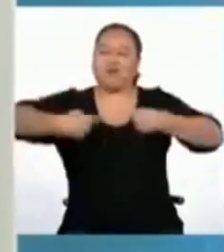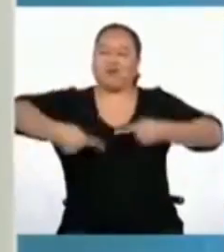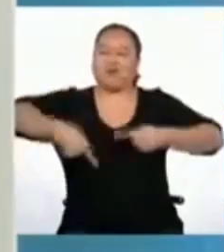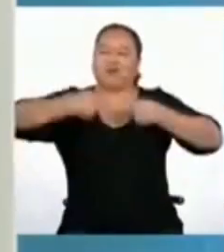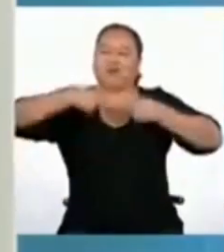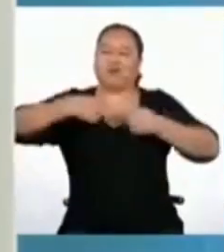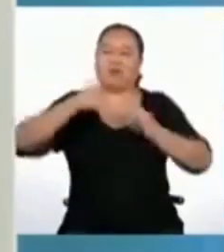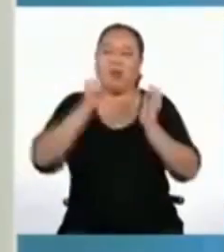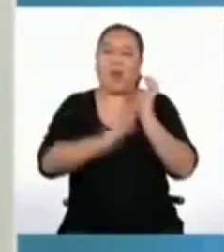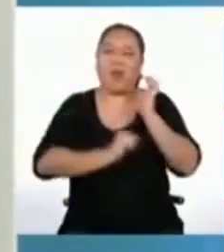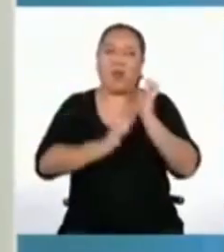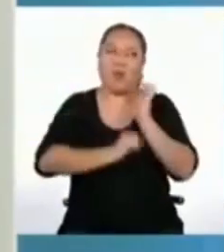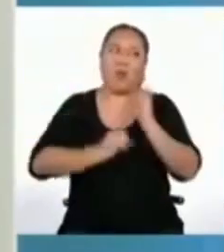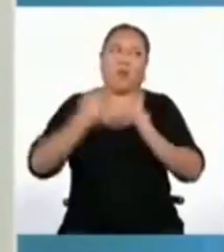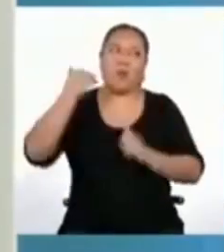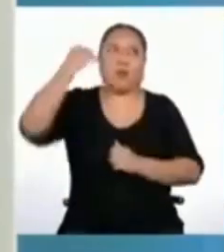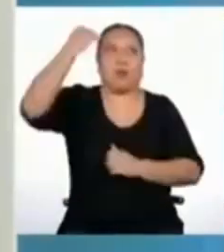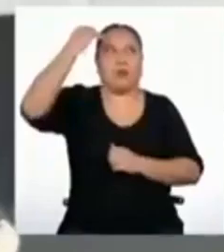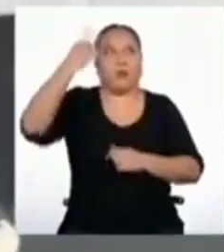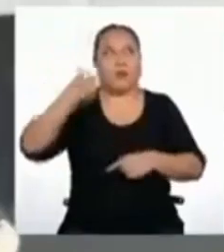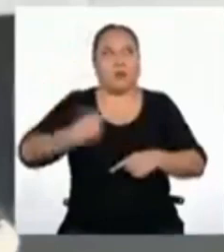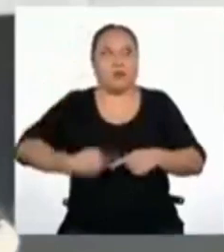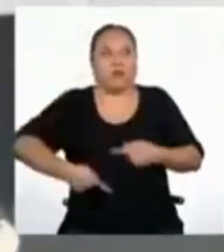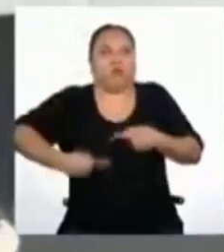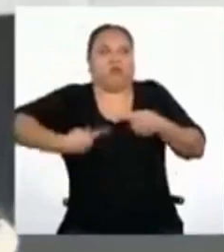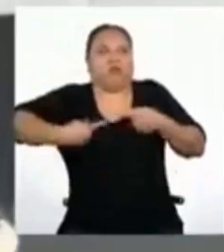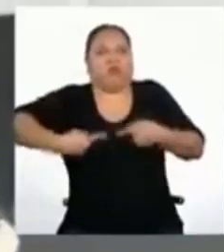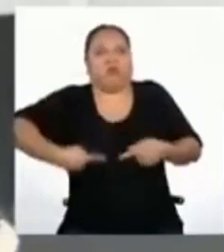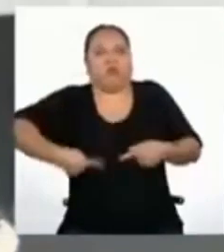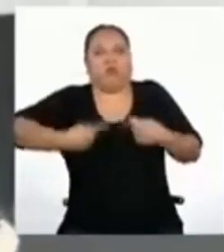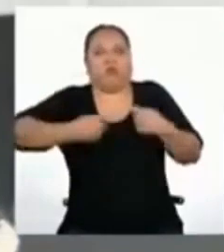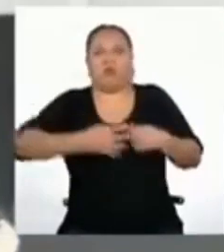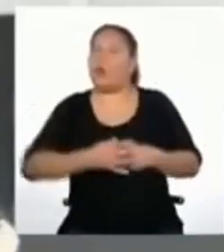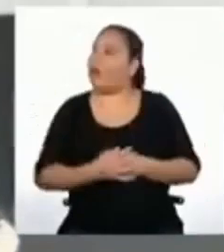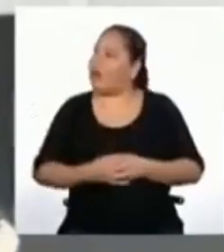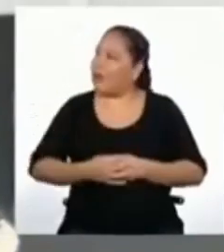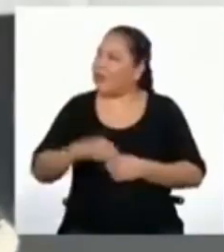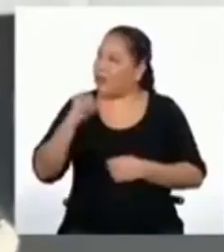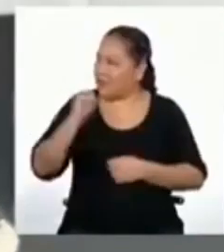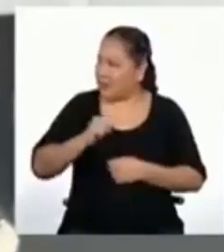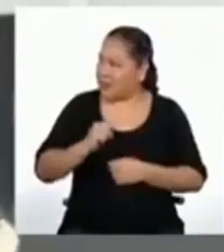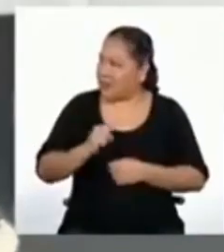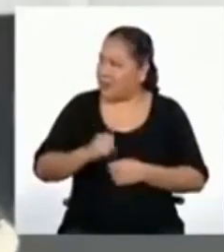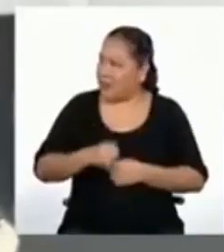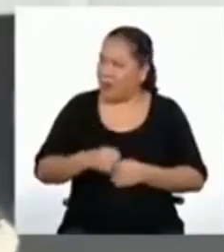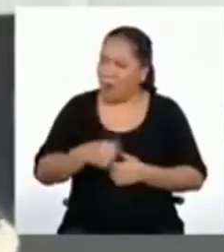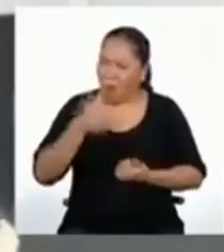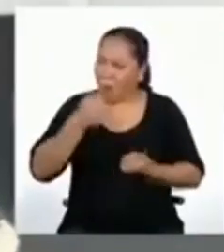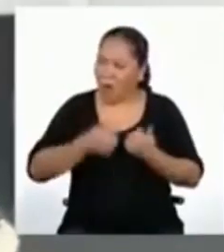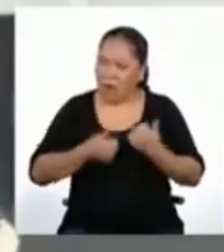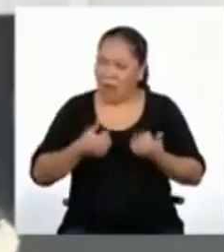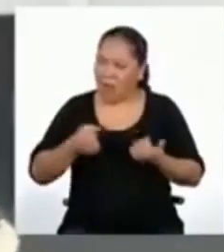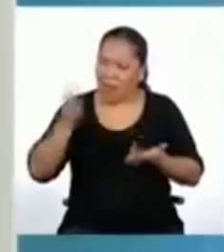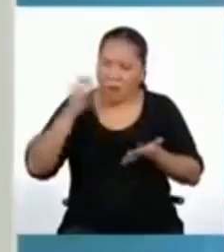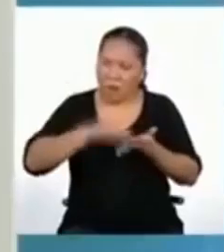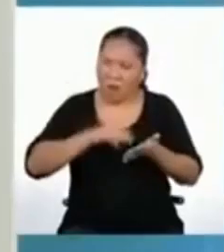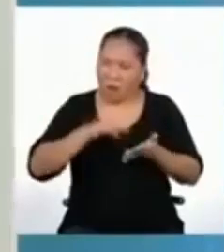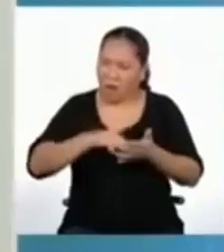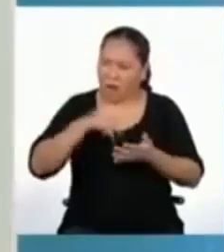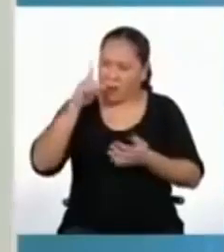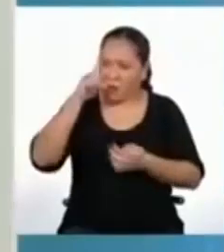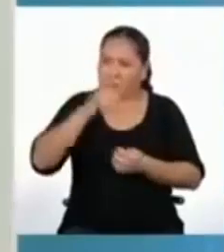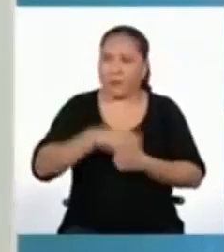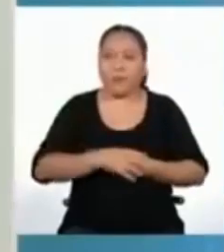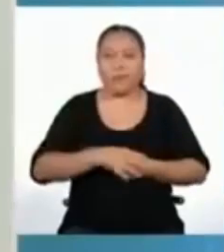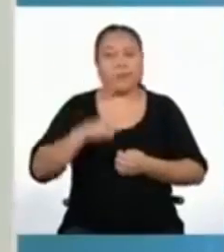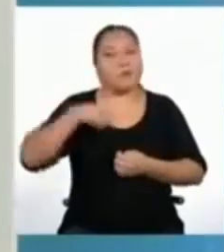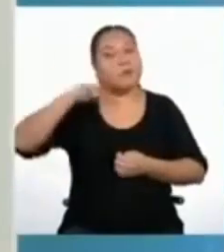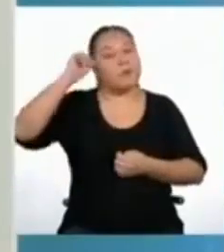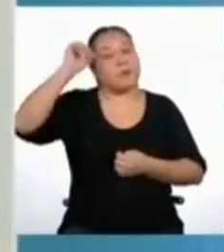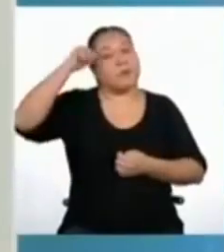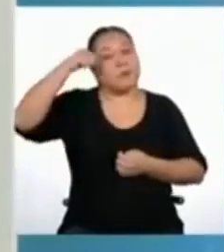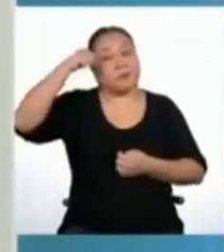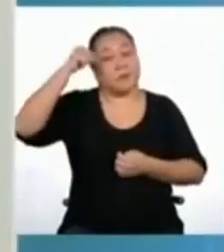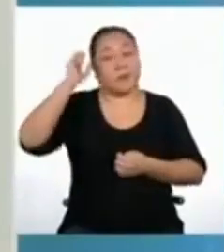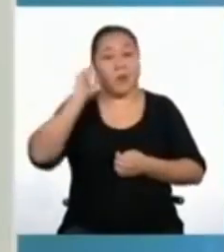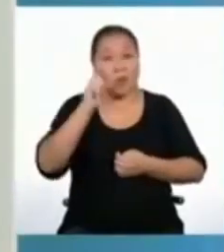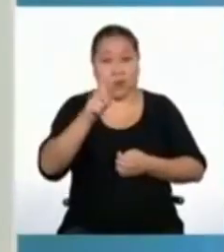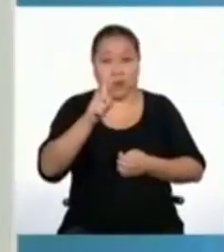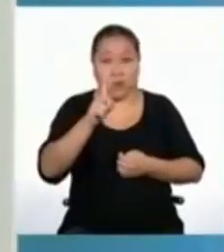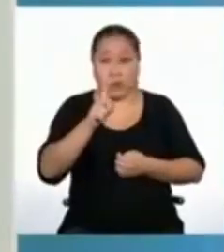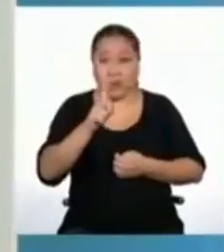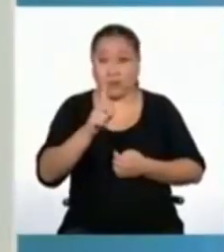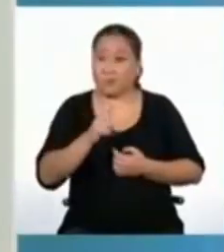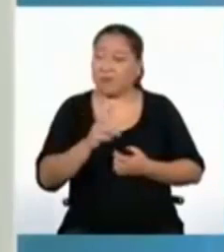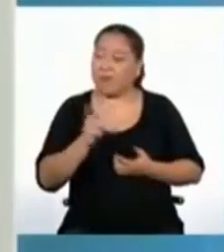Teníamos unas peleas. ¿Ah, sí? ¿Cuál fue su peor pelea, profesora? Recuerdo una en